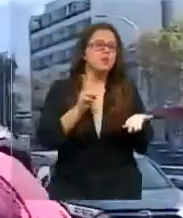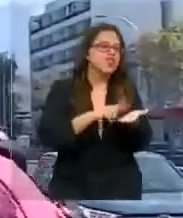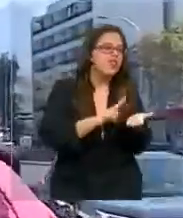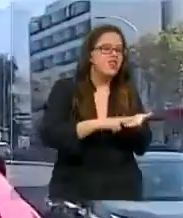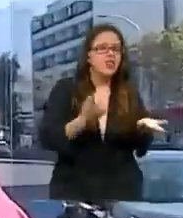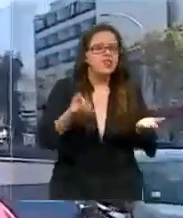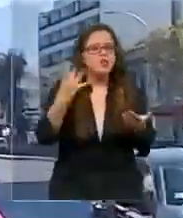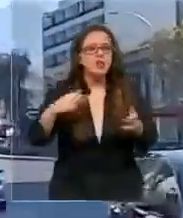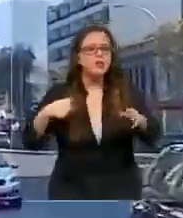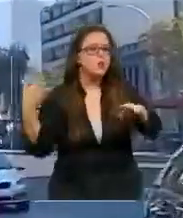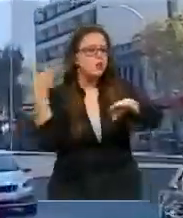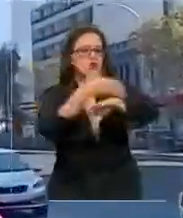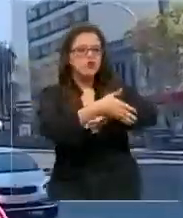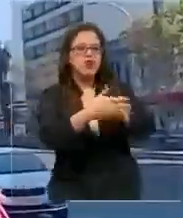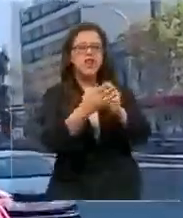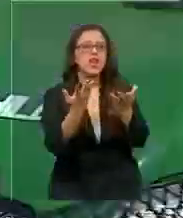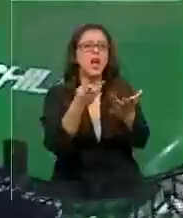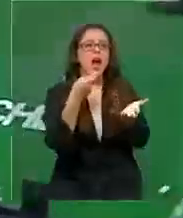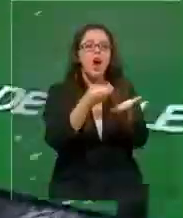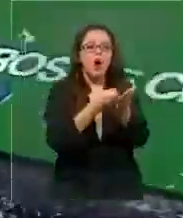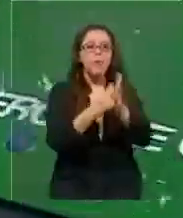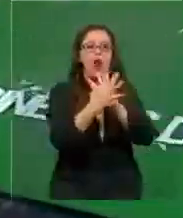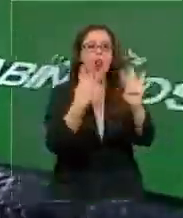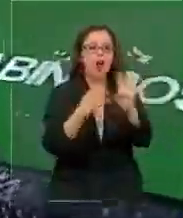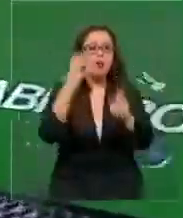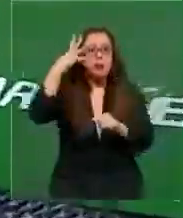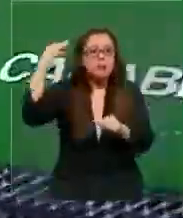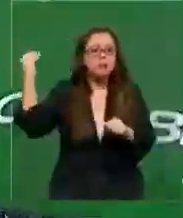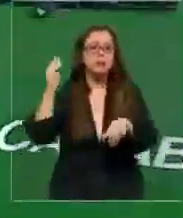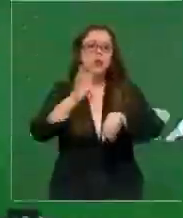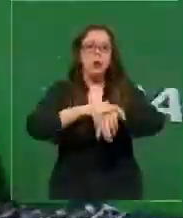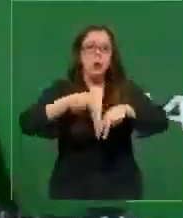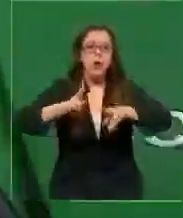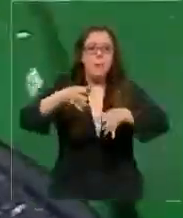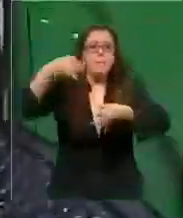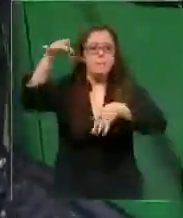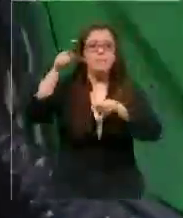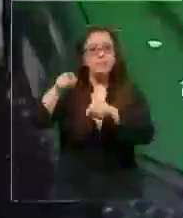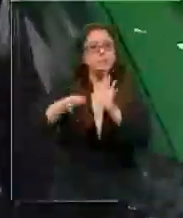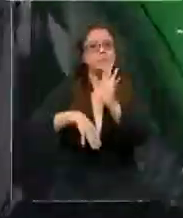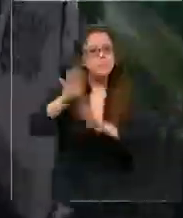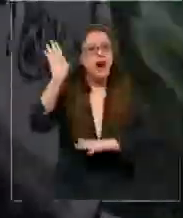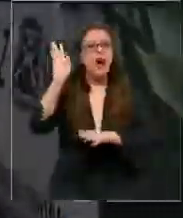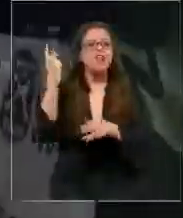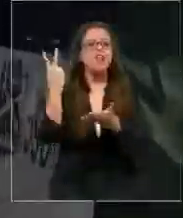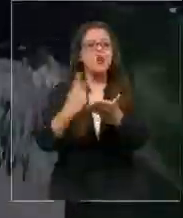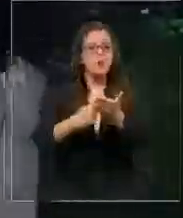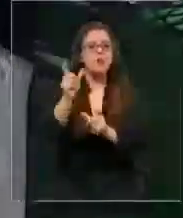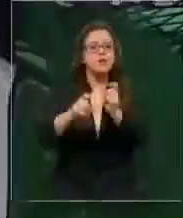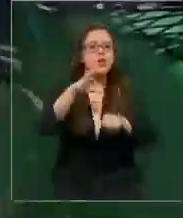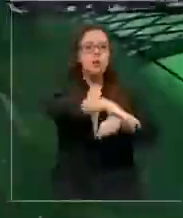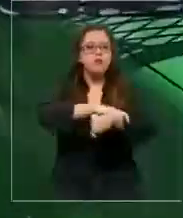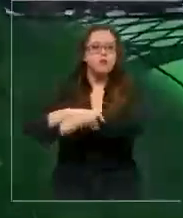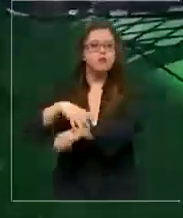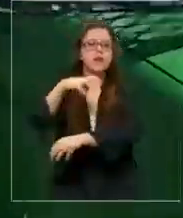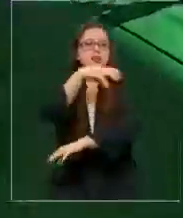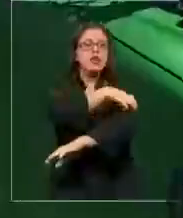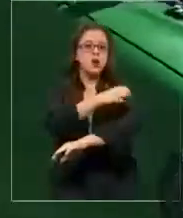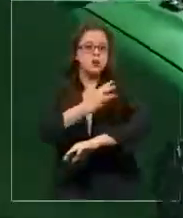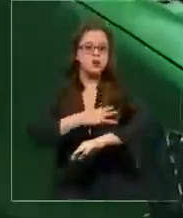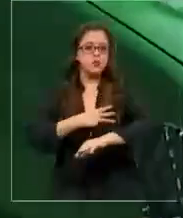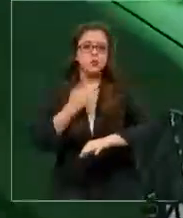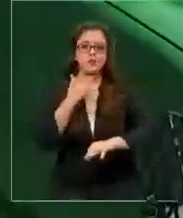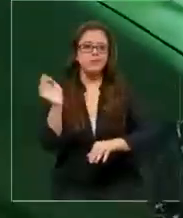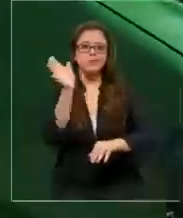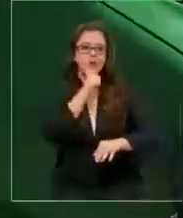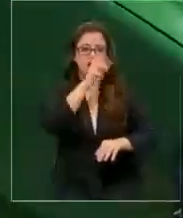solo bajar a comprar la feria y olvidar sacar el permiso. Se suman así a los más de 2.000 detenidos en la región metropolitana por infringir